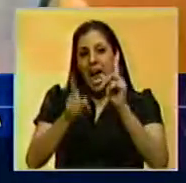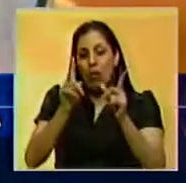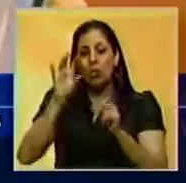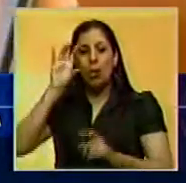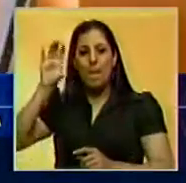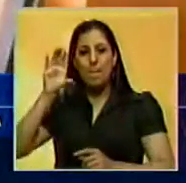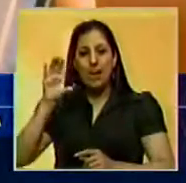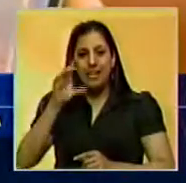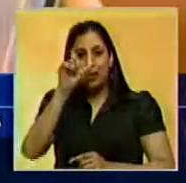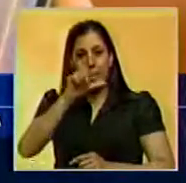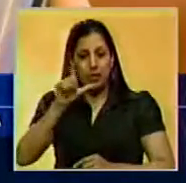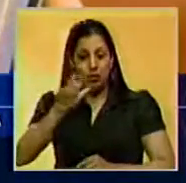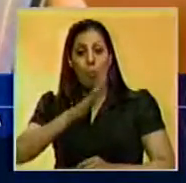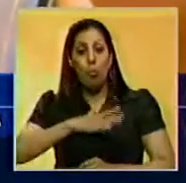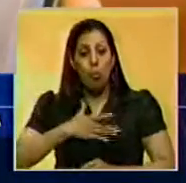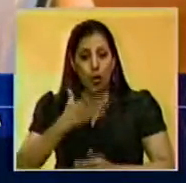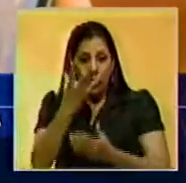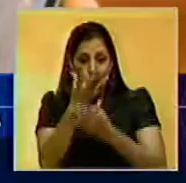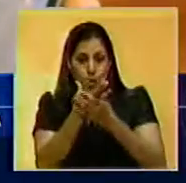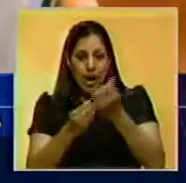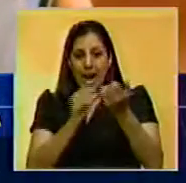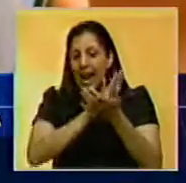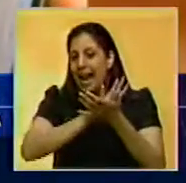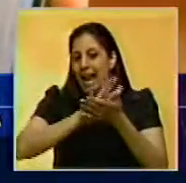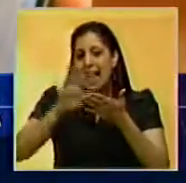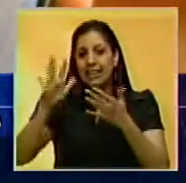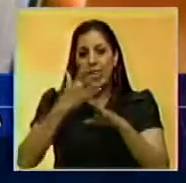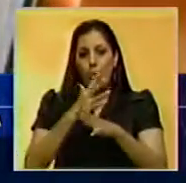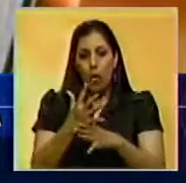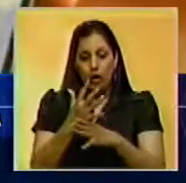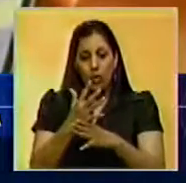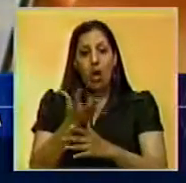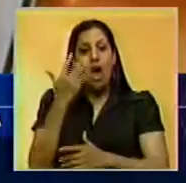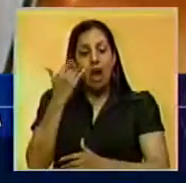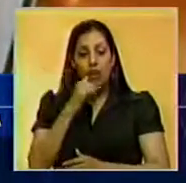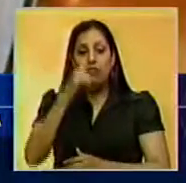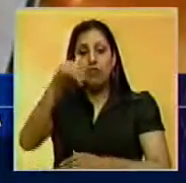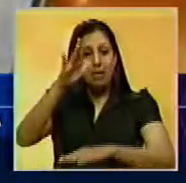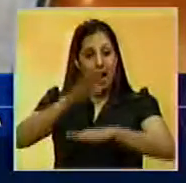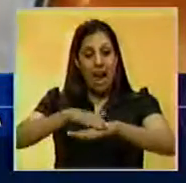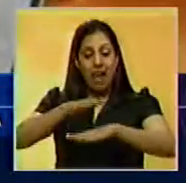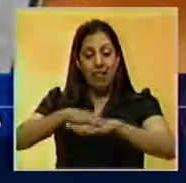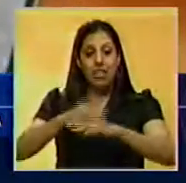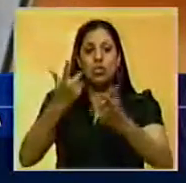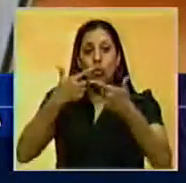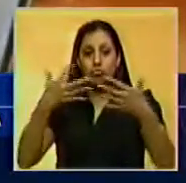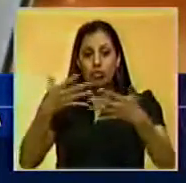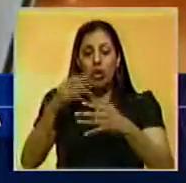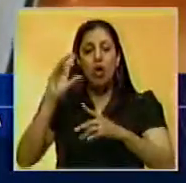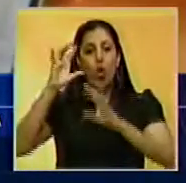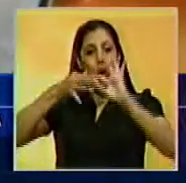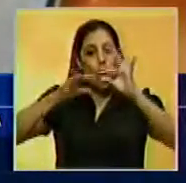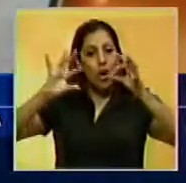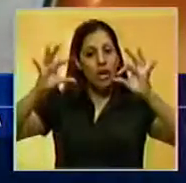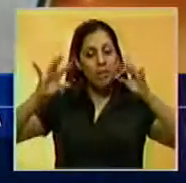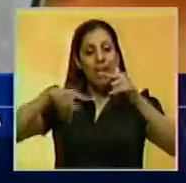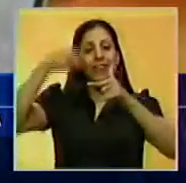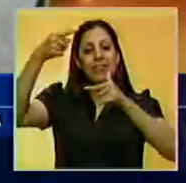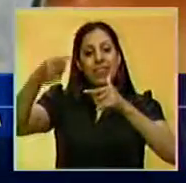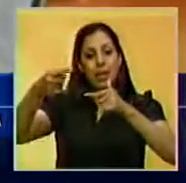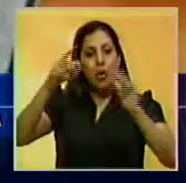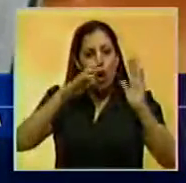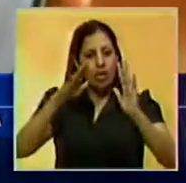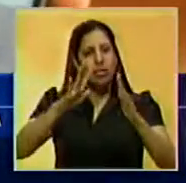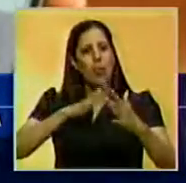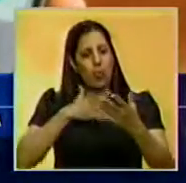los países en los que los usuarios podrán descargar gratuitamente el juego móvil. La noticia fue anunciada en el contexto de los Juegos Olímpicos luego de que sus